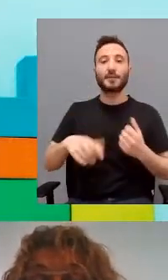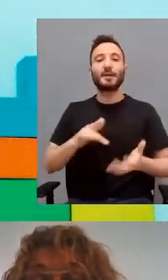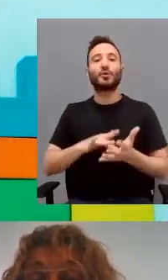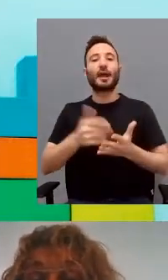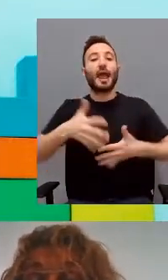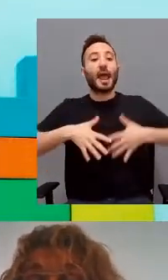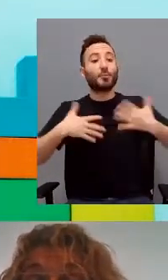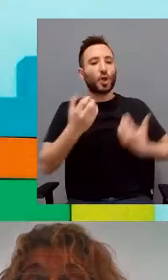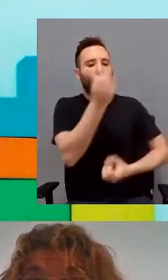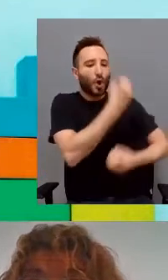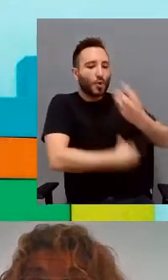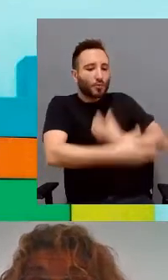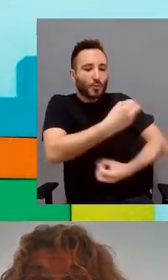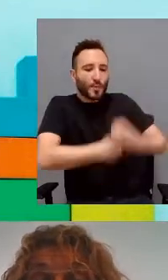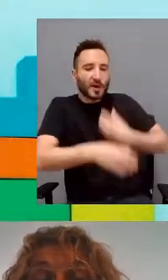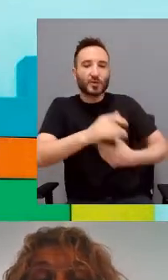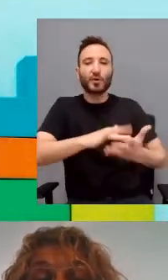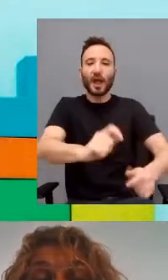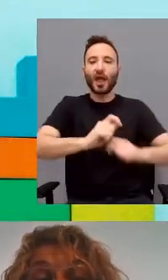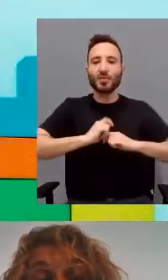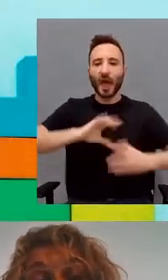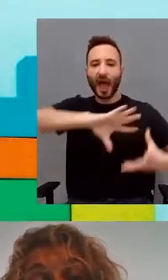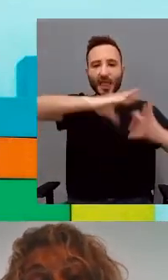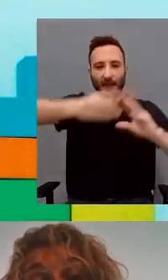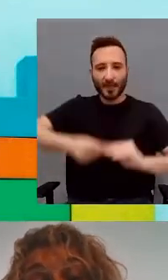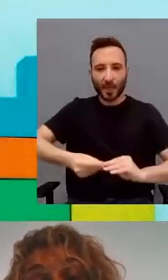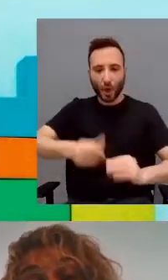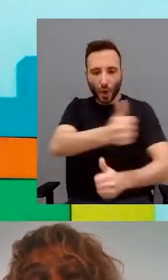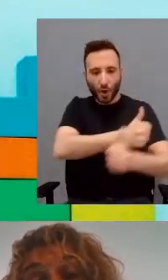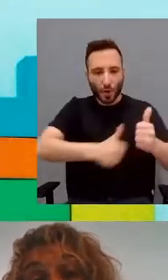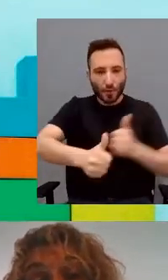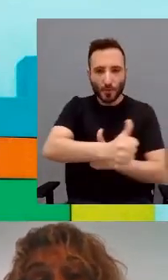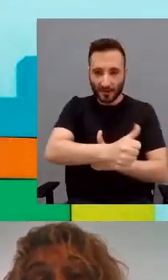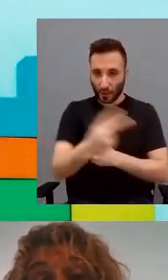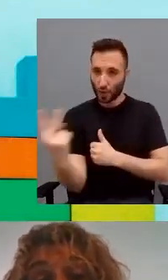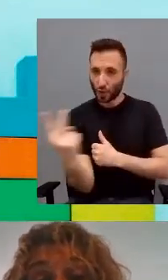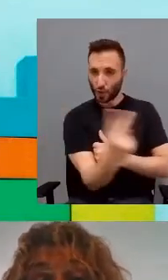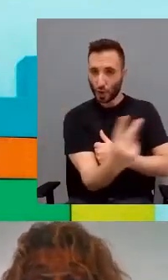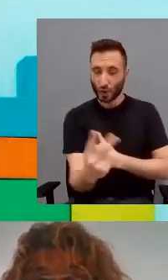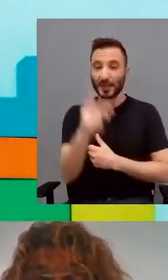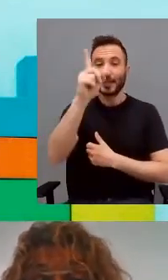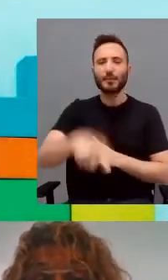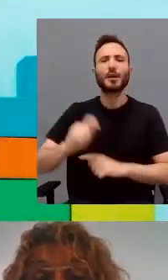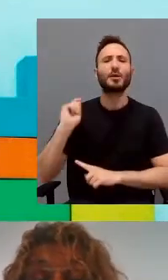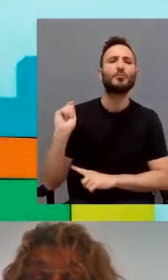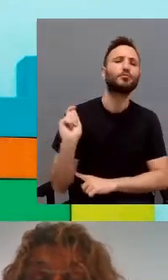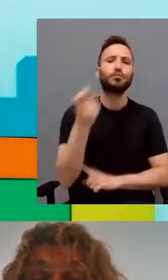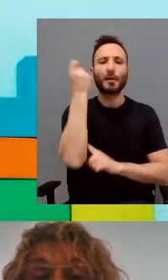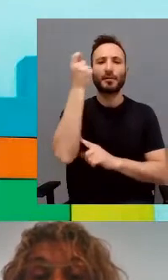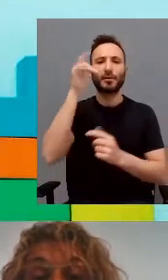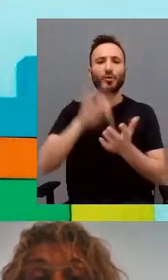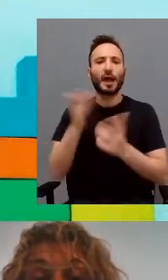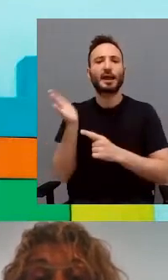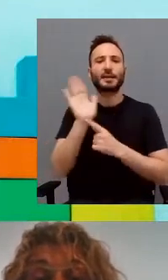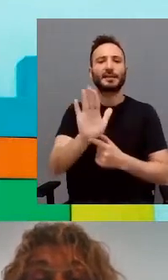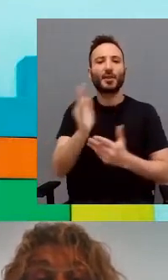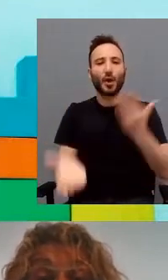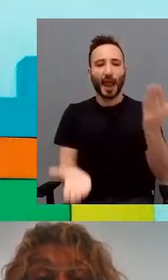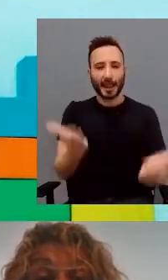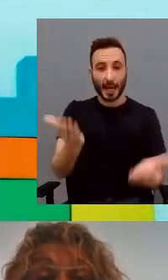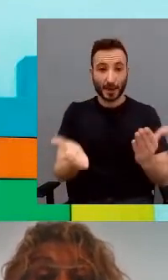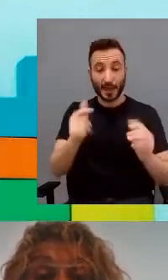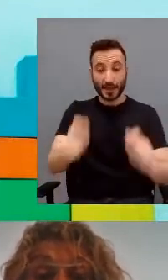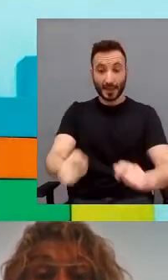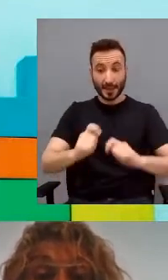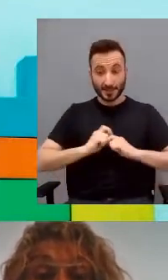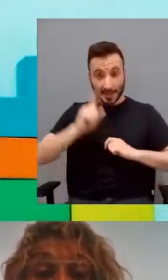emocional que hace que haya una adaptación recíproca y que se consigan lo que son las representaciones equilibradas y de esta manera